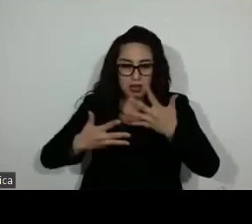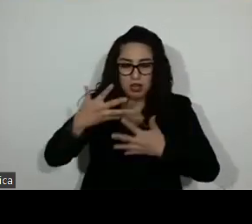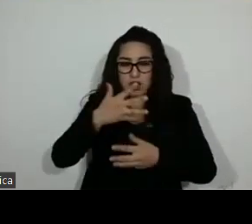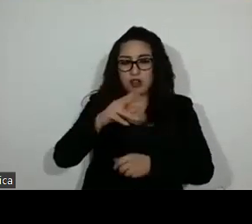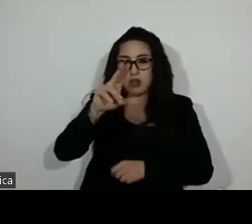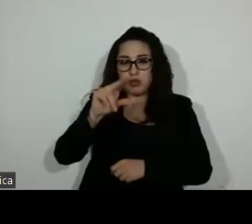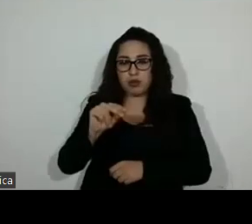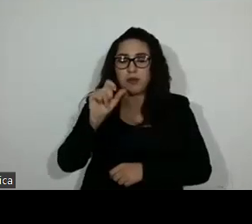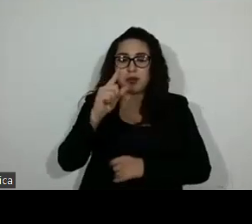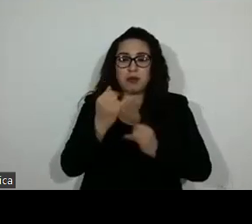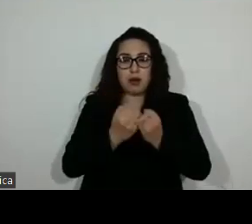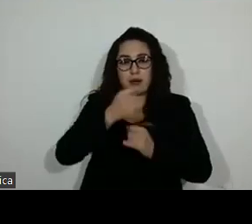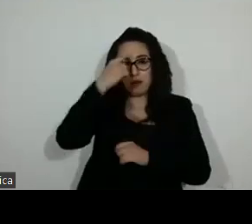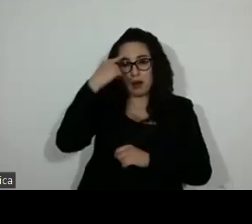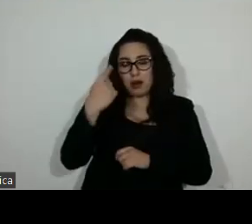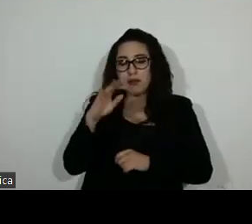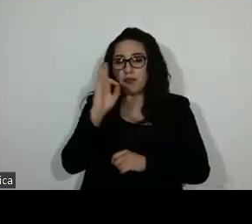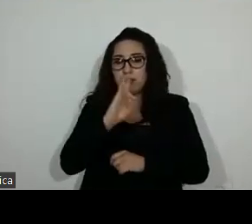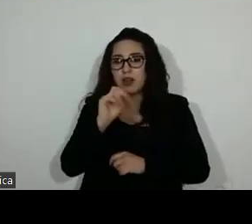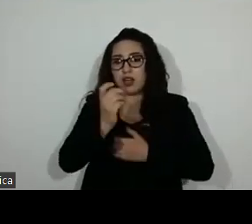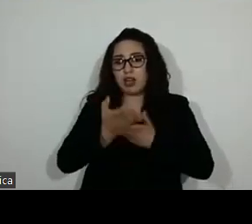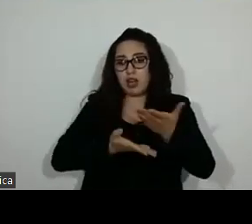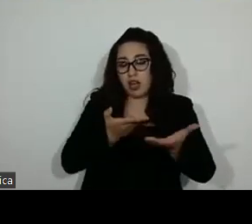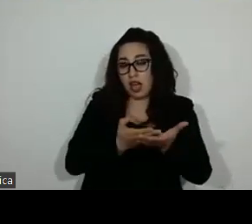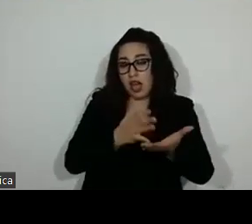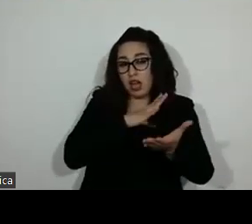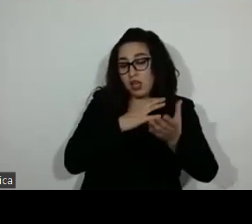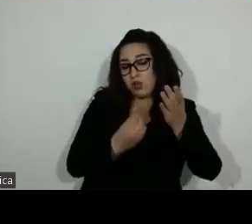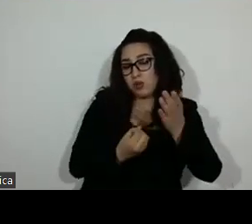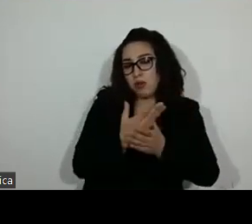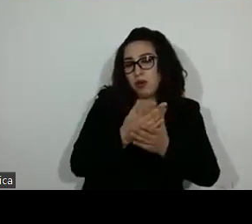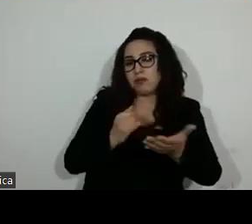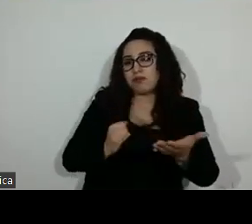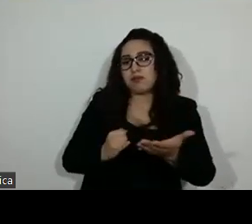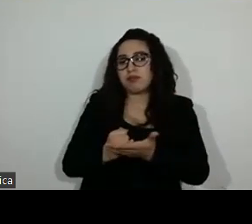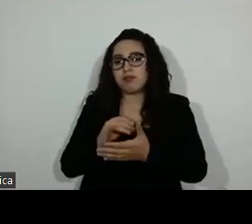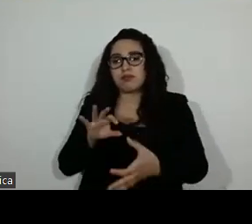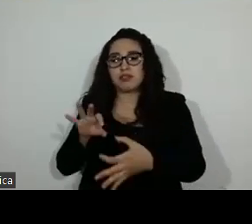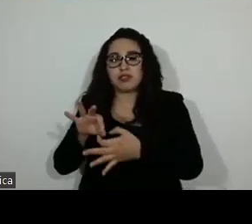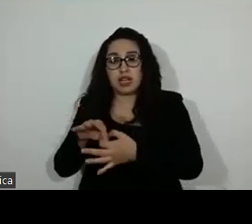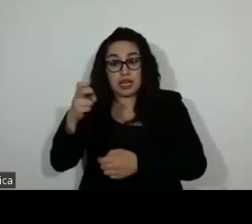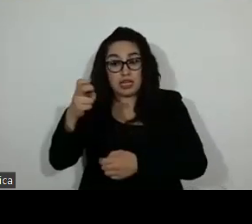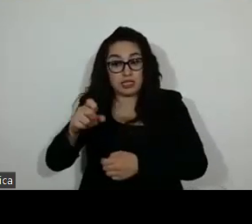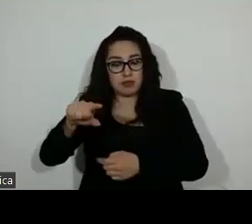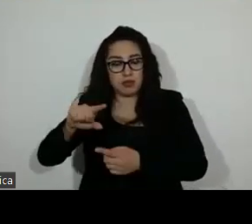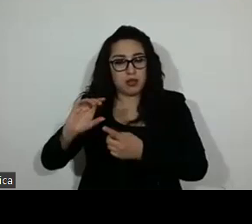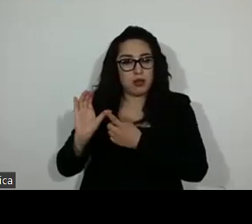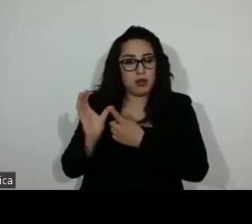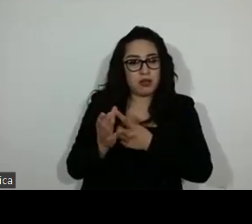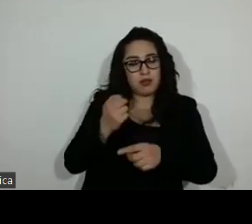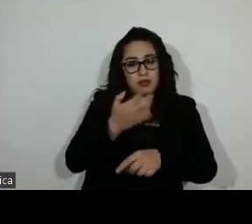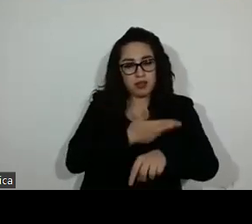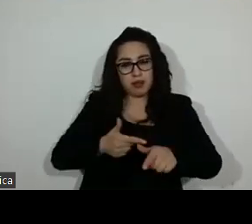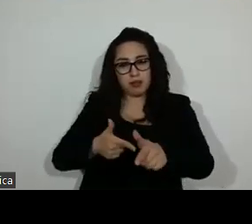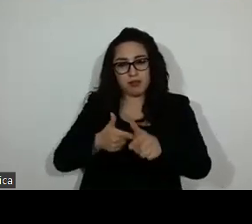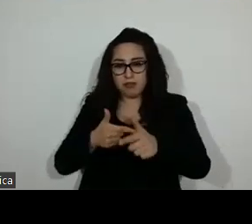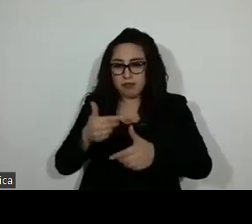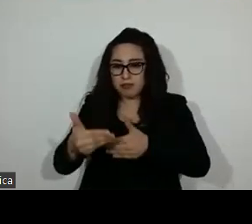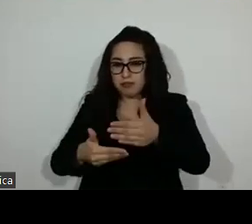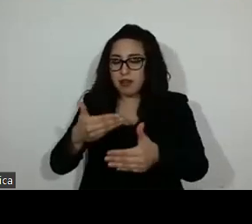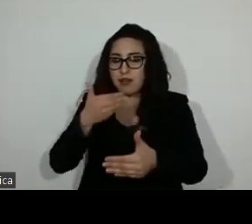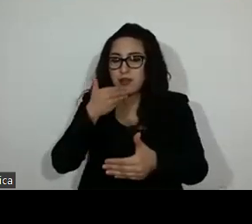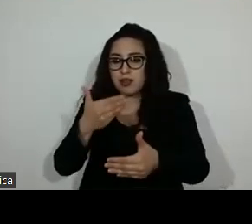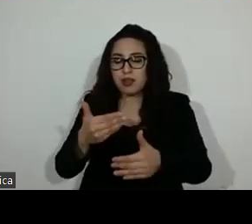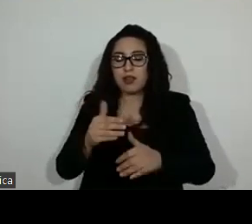o cuestionamientos de competencia material en las actuaciones de esta comisión y debido proceso. De ahí que las